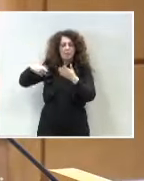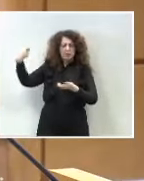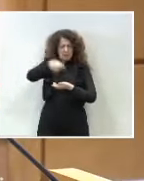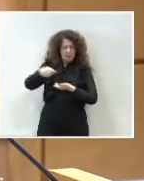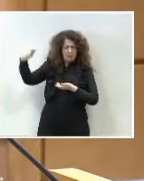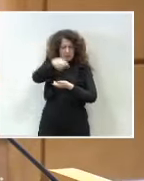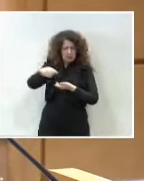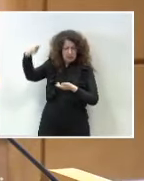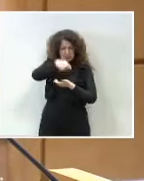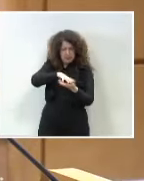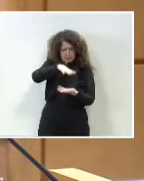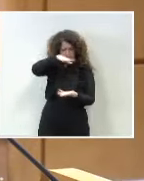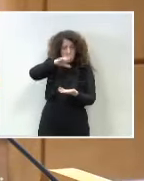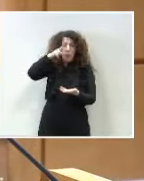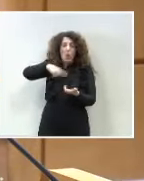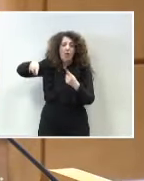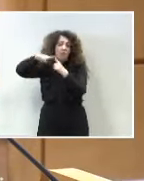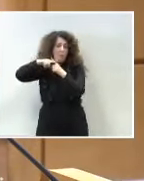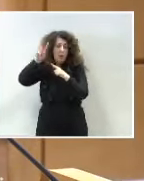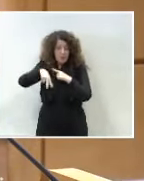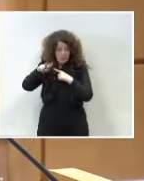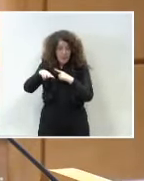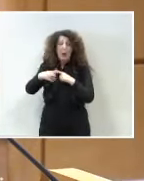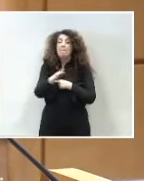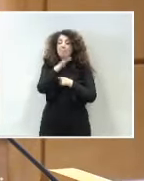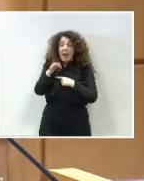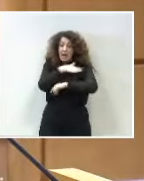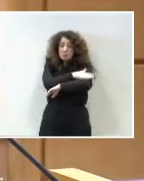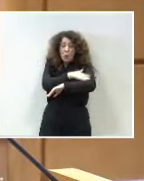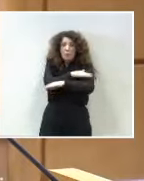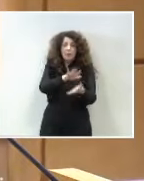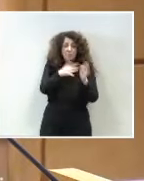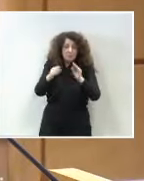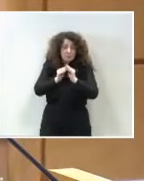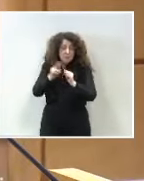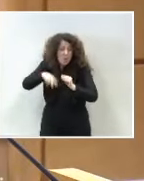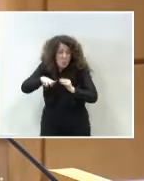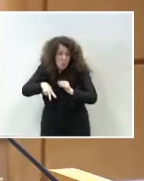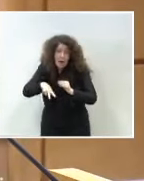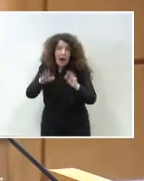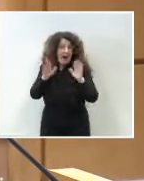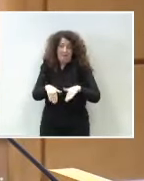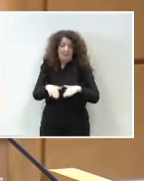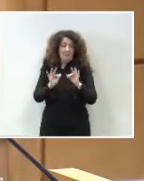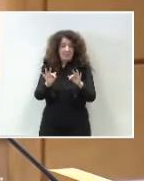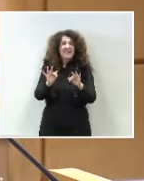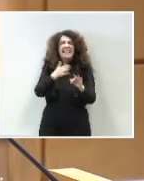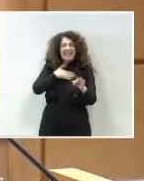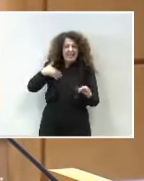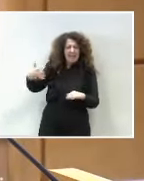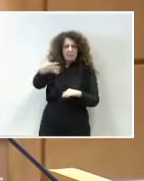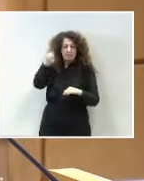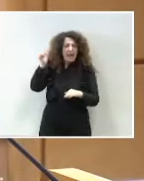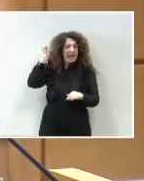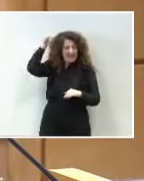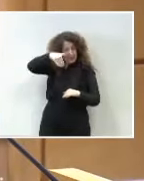que debería llegar ustedes no lo ejecutan, está claro que no podemos seguir así. Mientras no lleguemos a la República Catalana, queremos